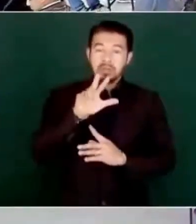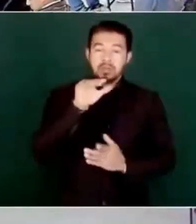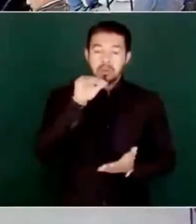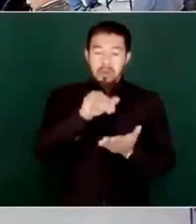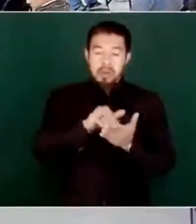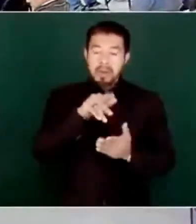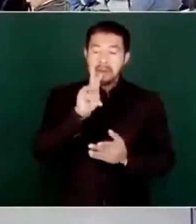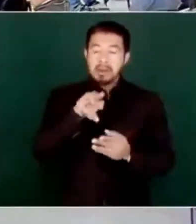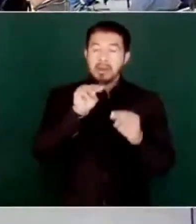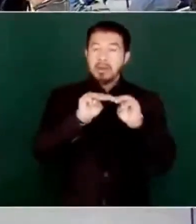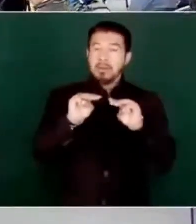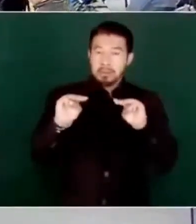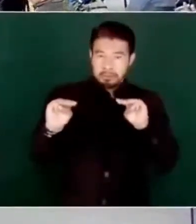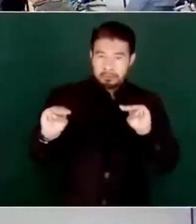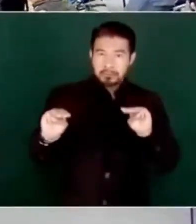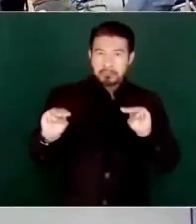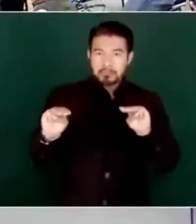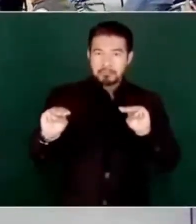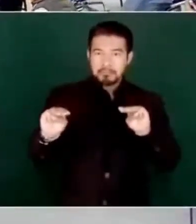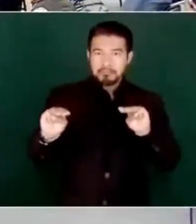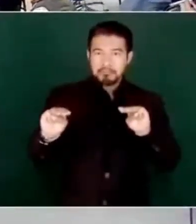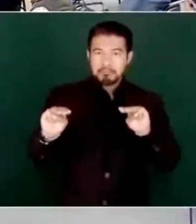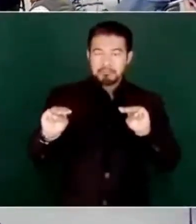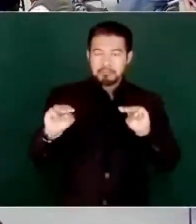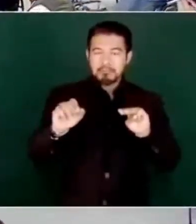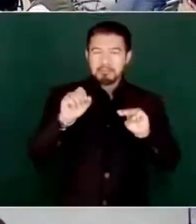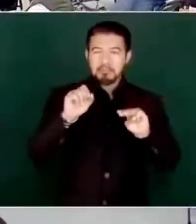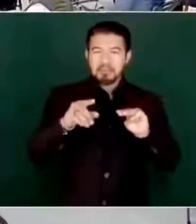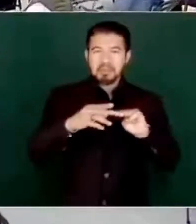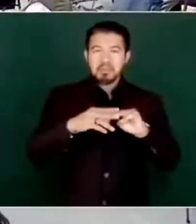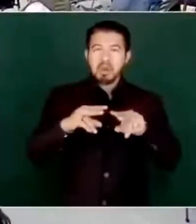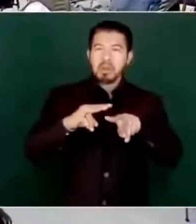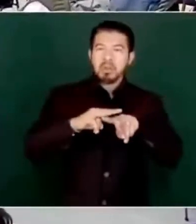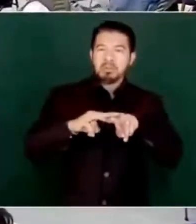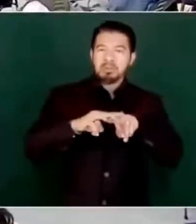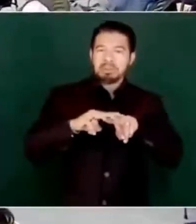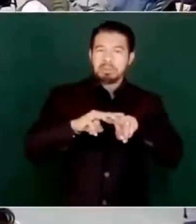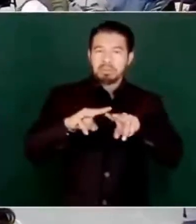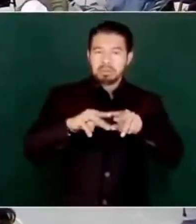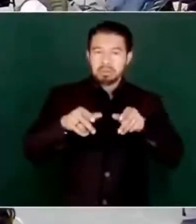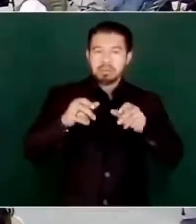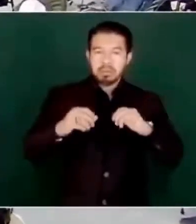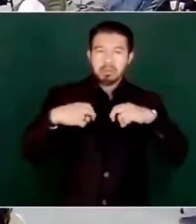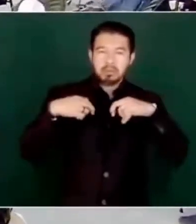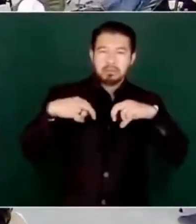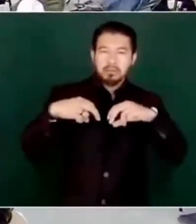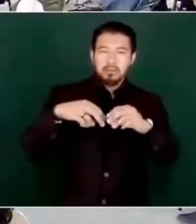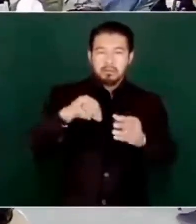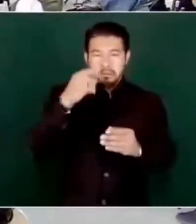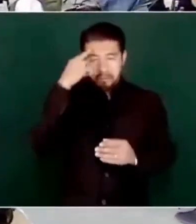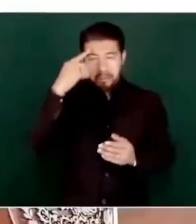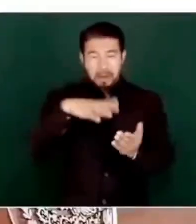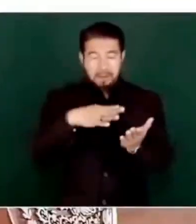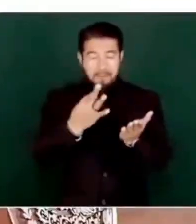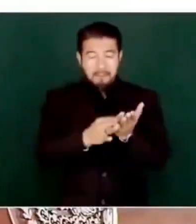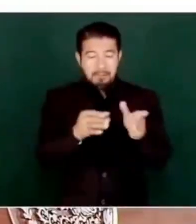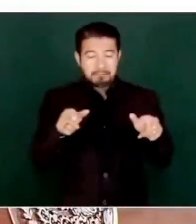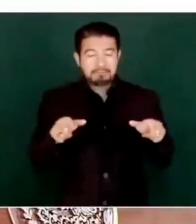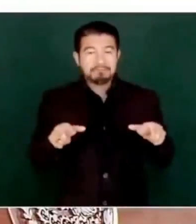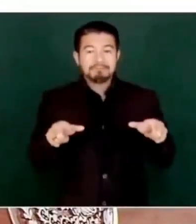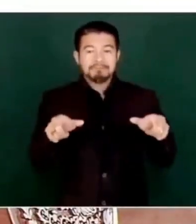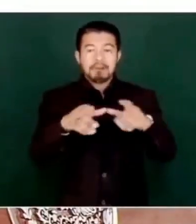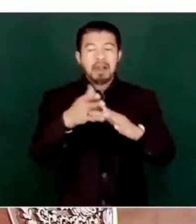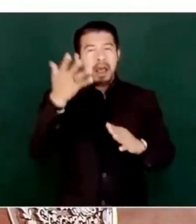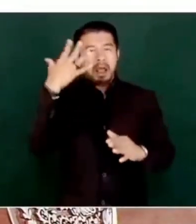de vías férreas que se entregaron, se